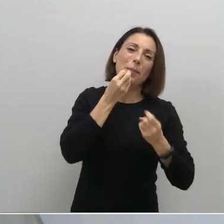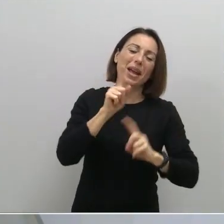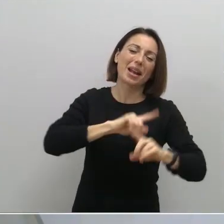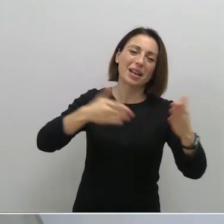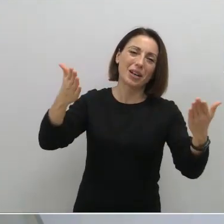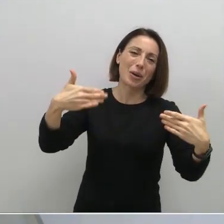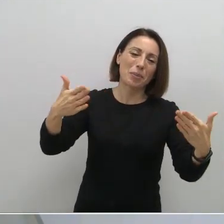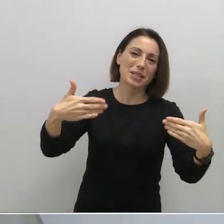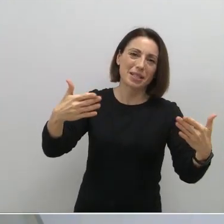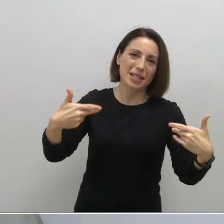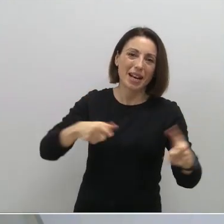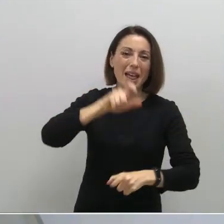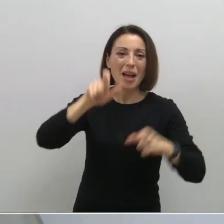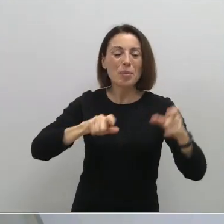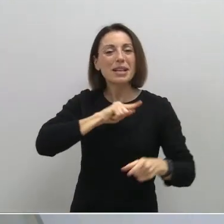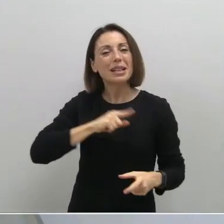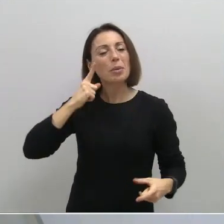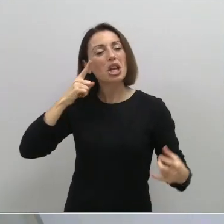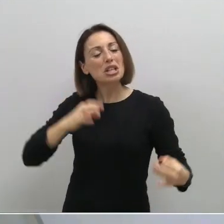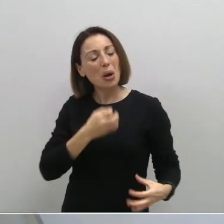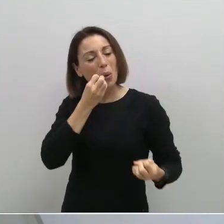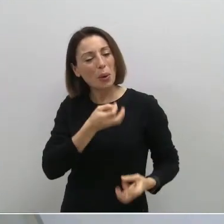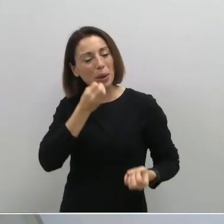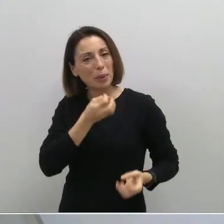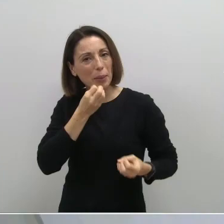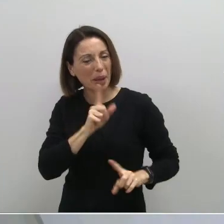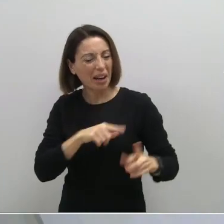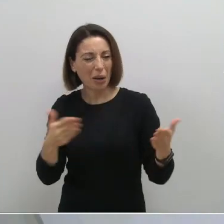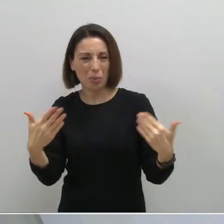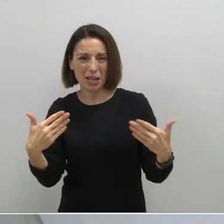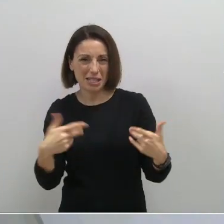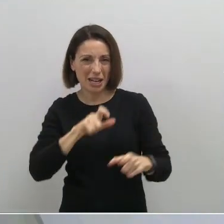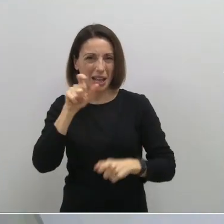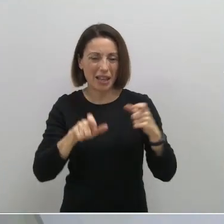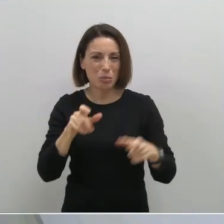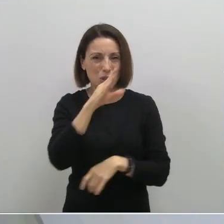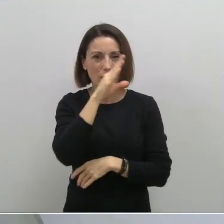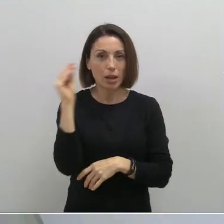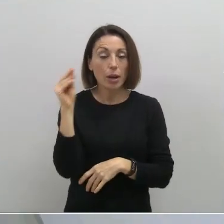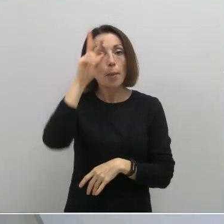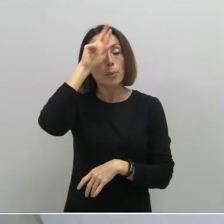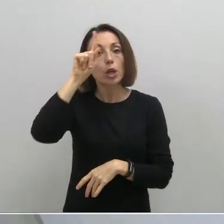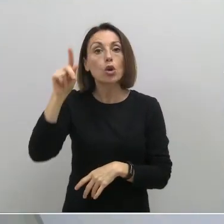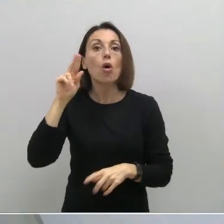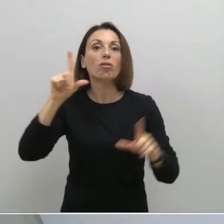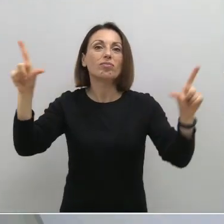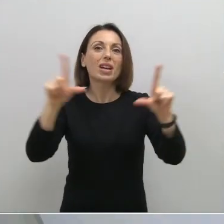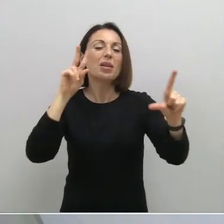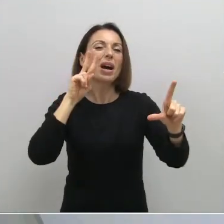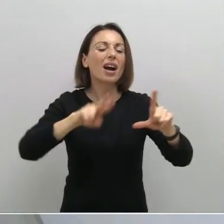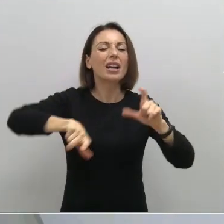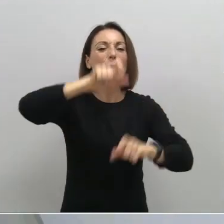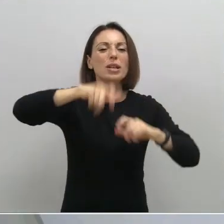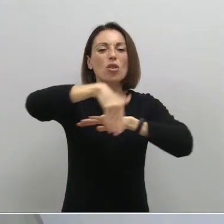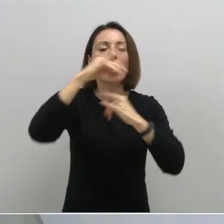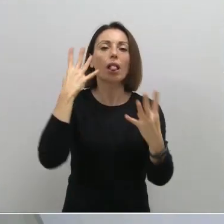que la gente se sienta segura especialmente y que la gente se relaje. No nos preocupa tanto las imágenes de la gente en la calle.